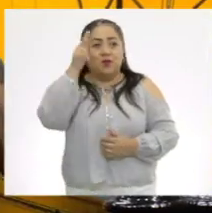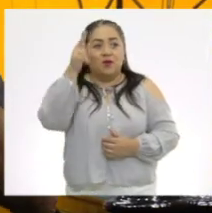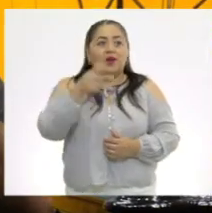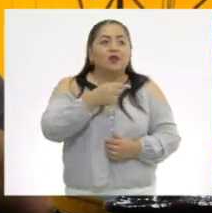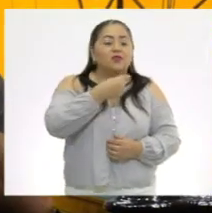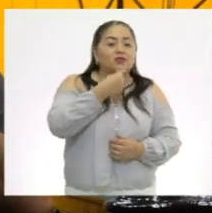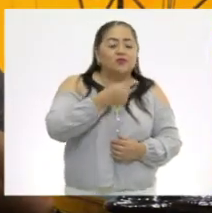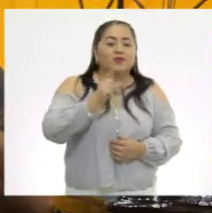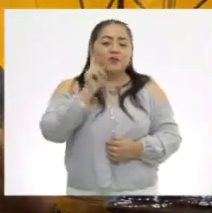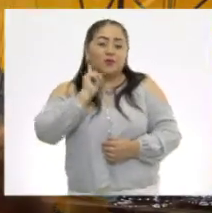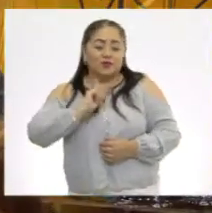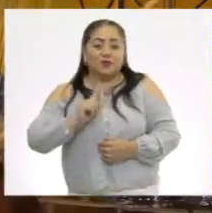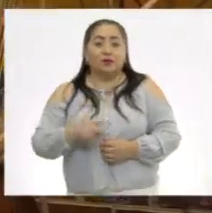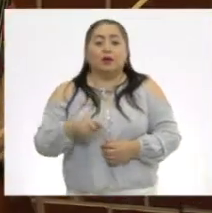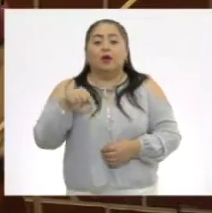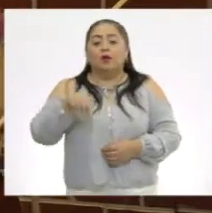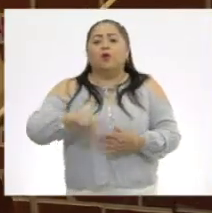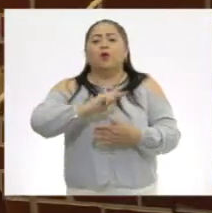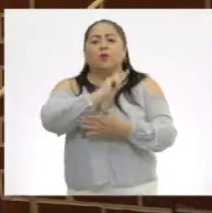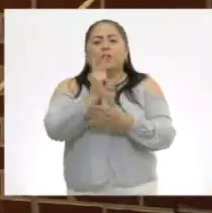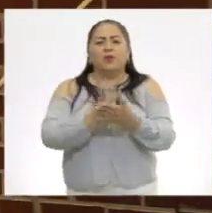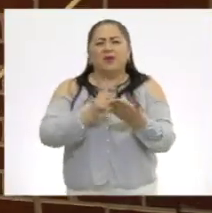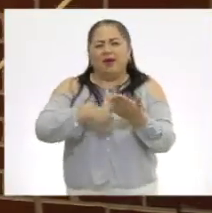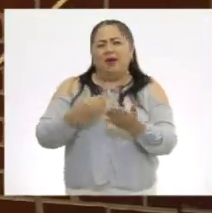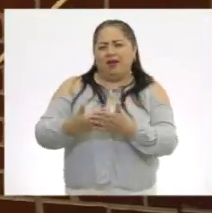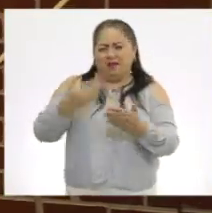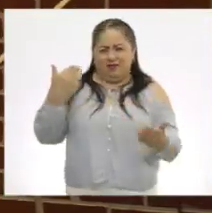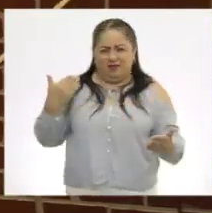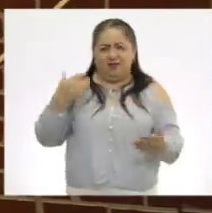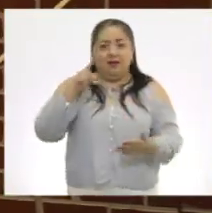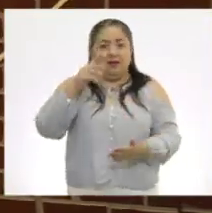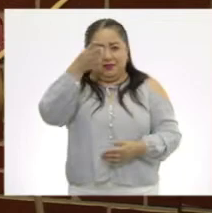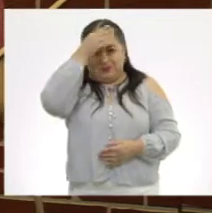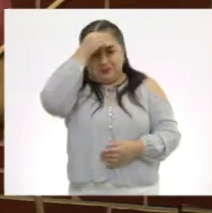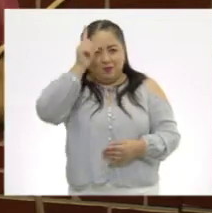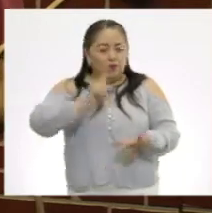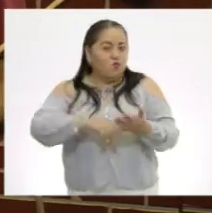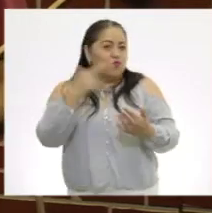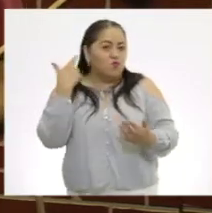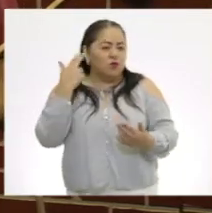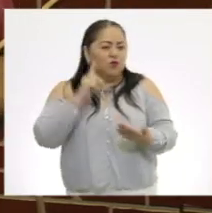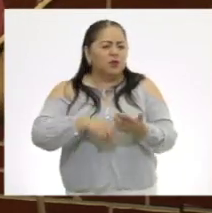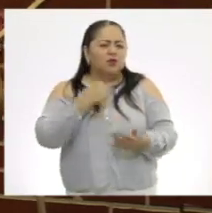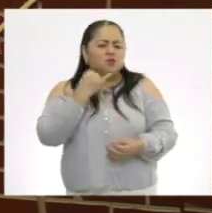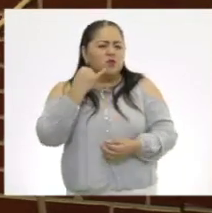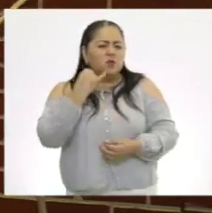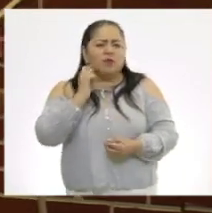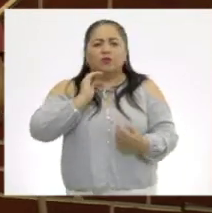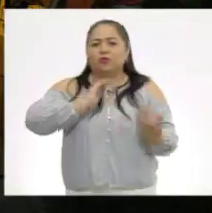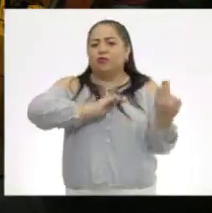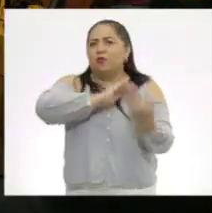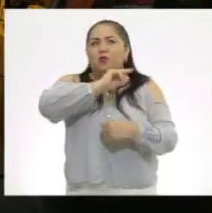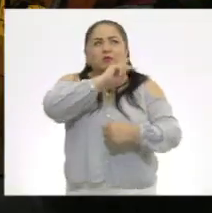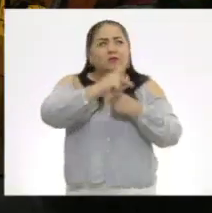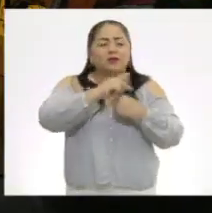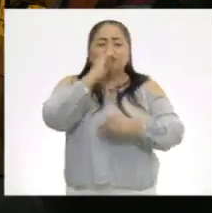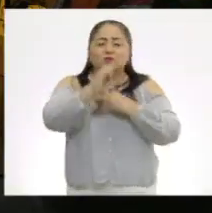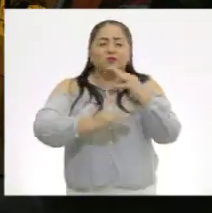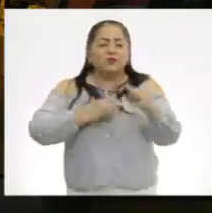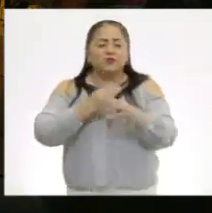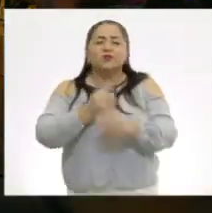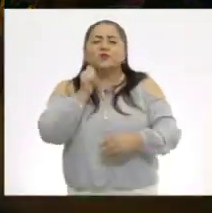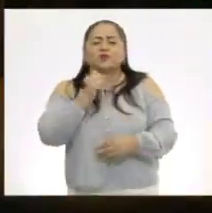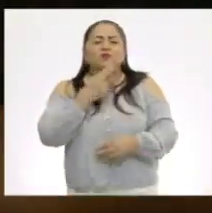niñas y niños. En el programa anterior, aprendimos que la música es el idioma que todos los países del mundo